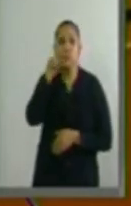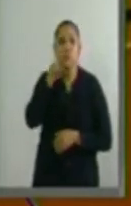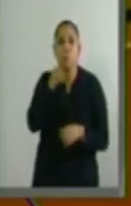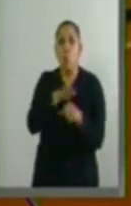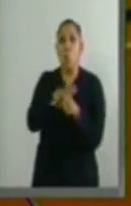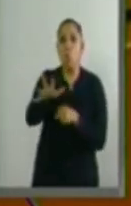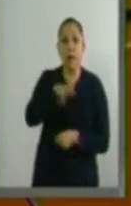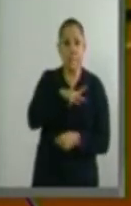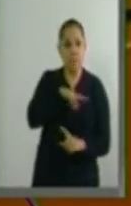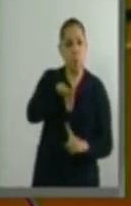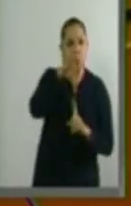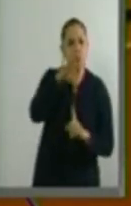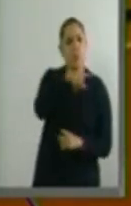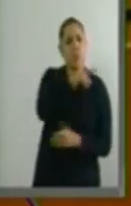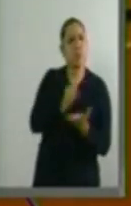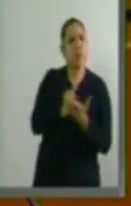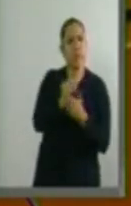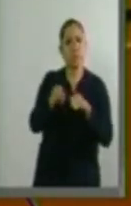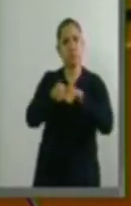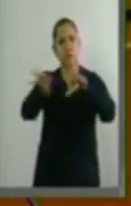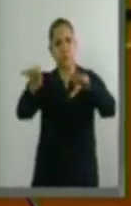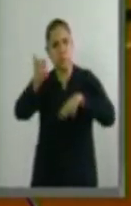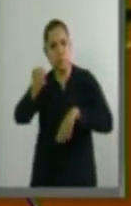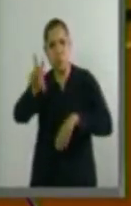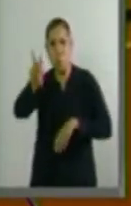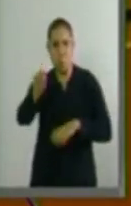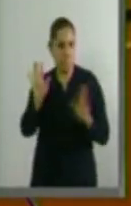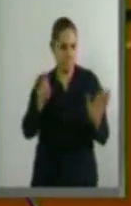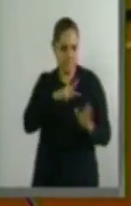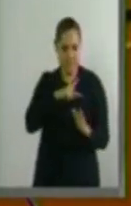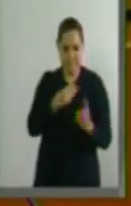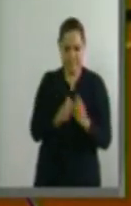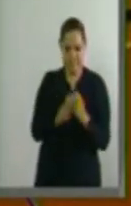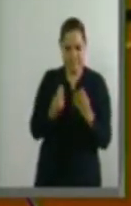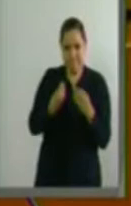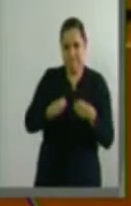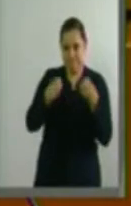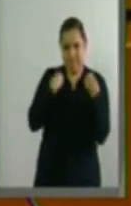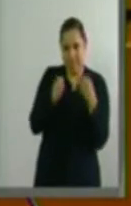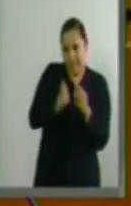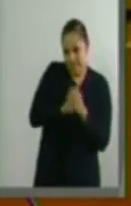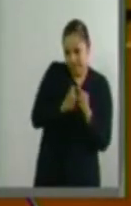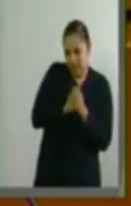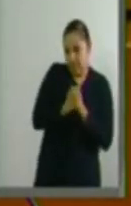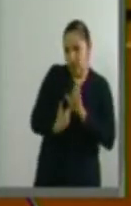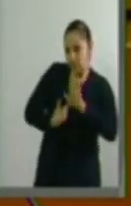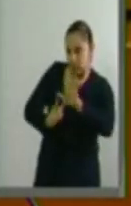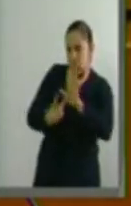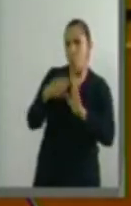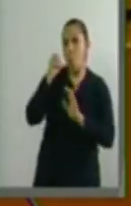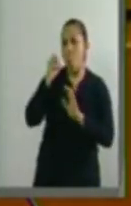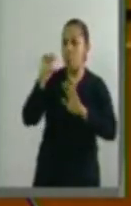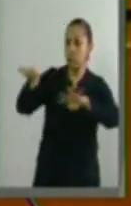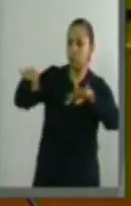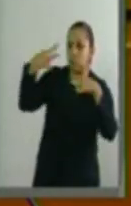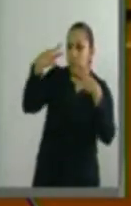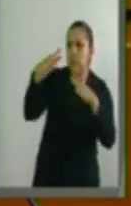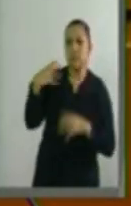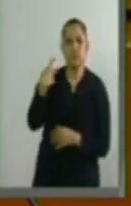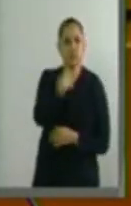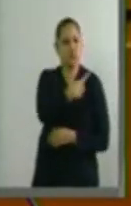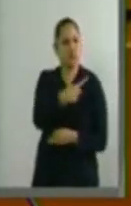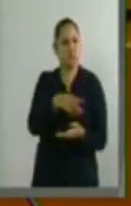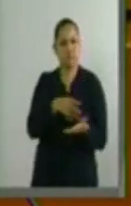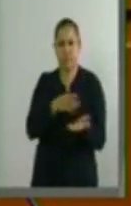humana y a su vida privada. Forman parte de ese ámbito propio y reservado de lo íntimo, que si se